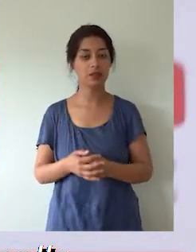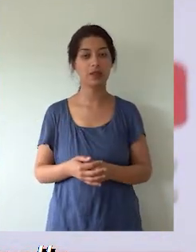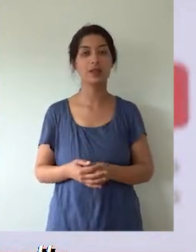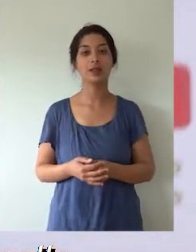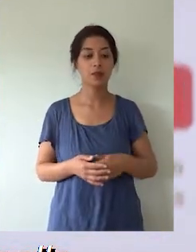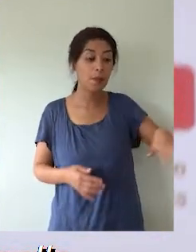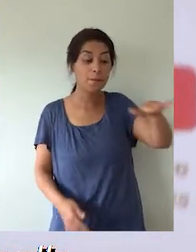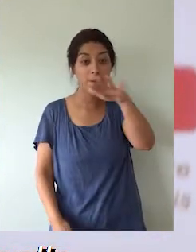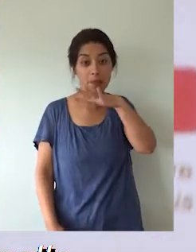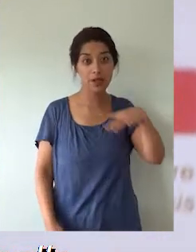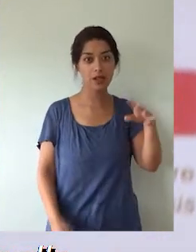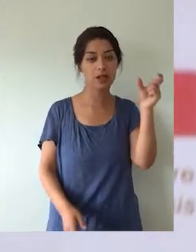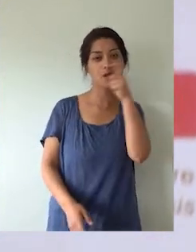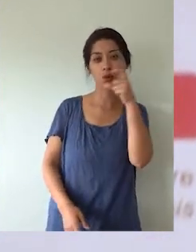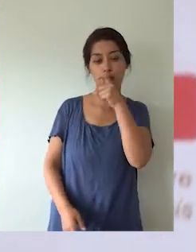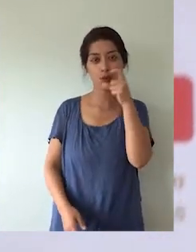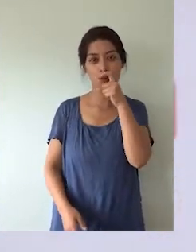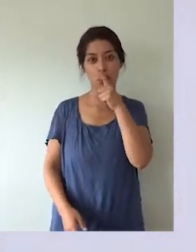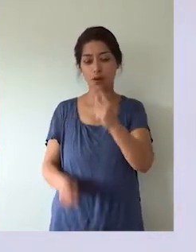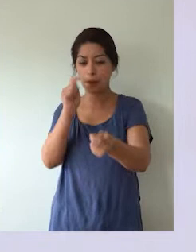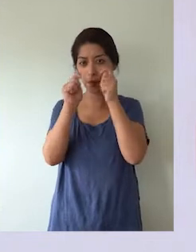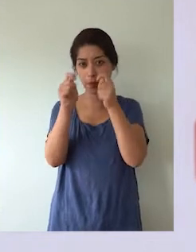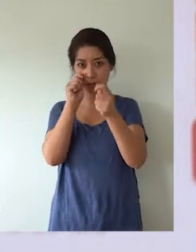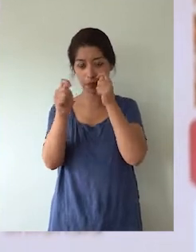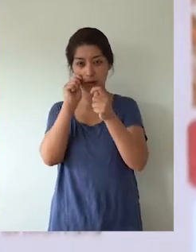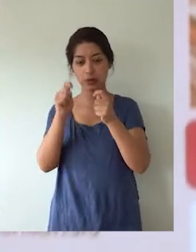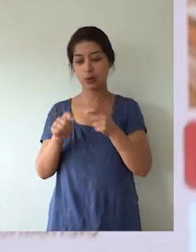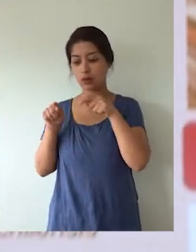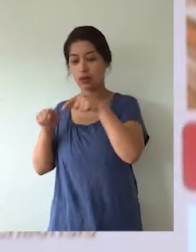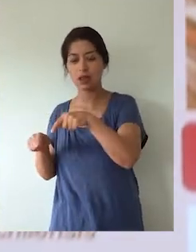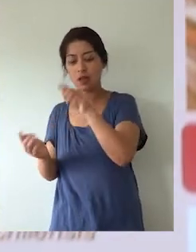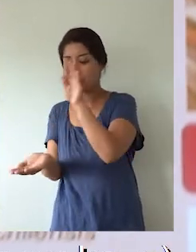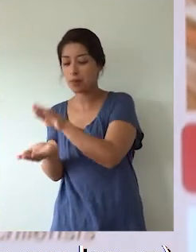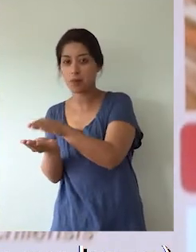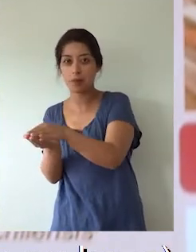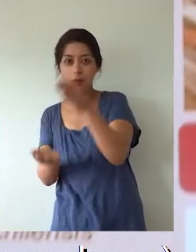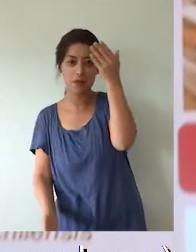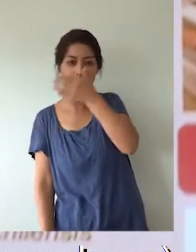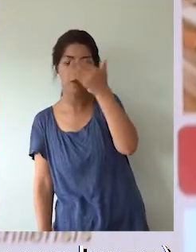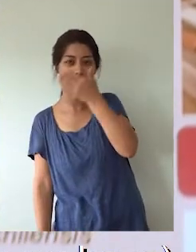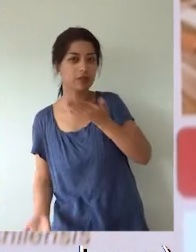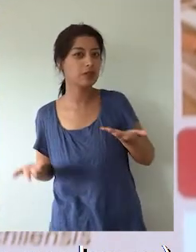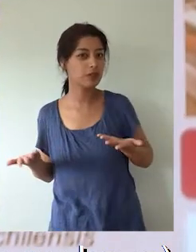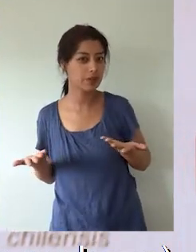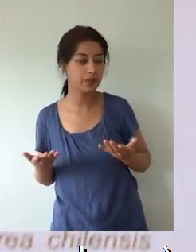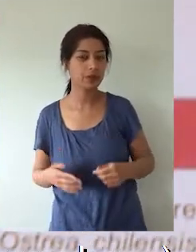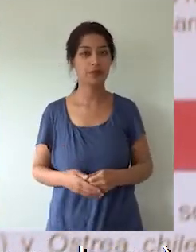afecta el Alexander Uncatonela, normalmente conocida como marea roja paralizante, a los bivalvos